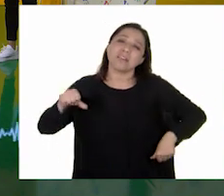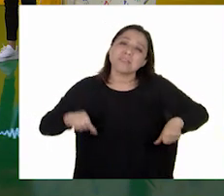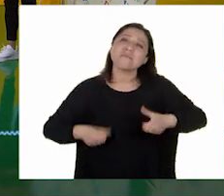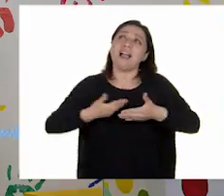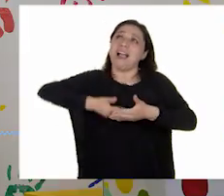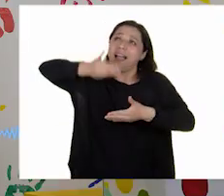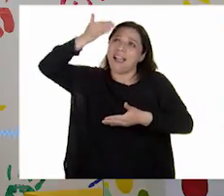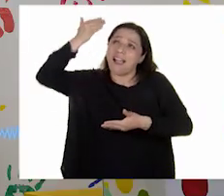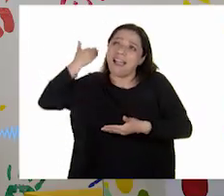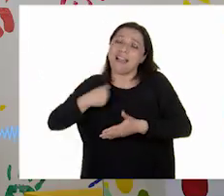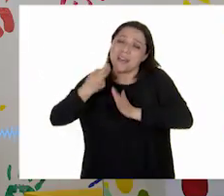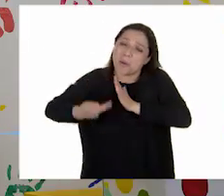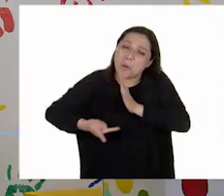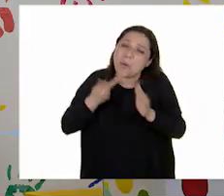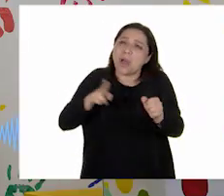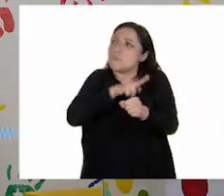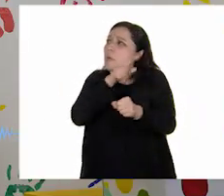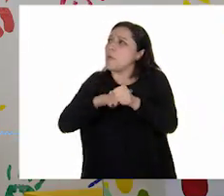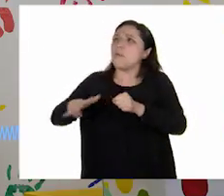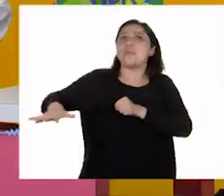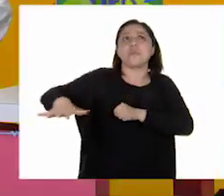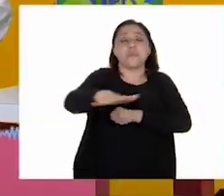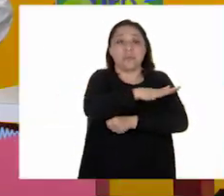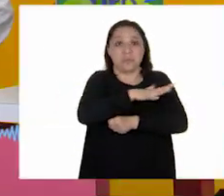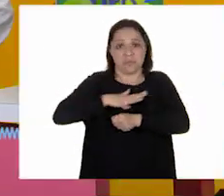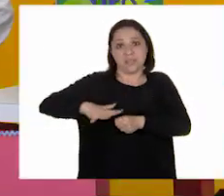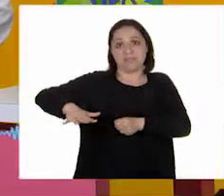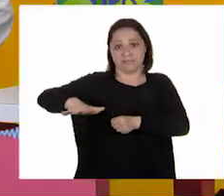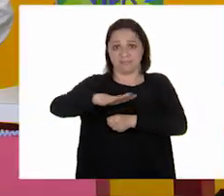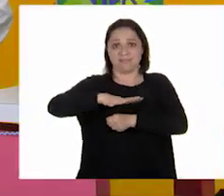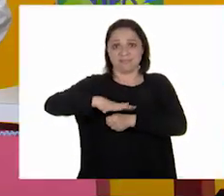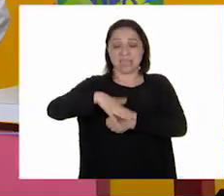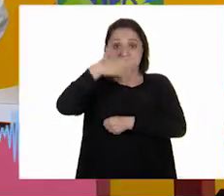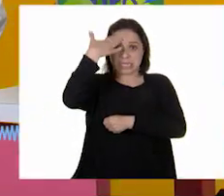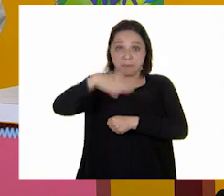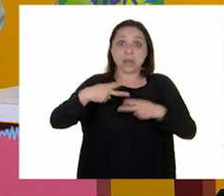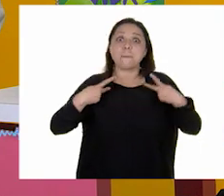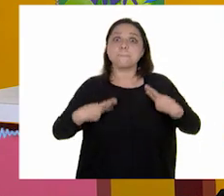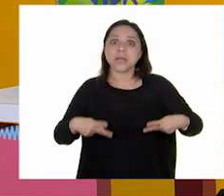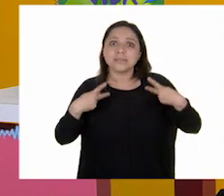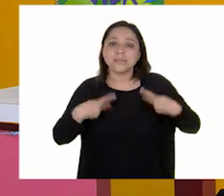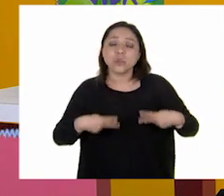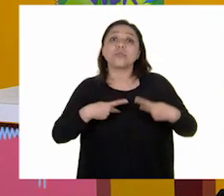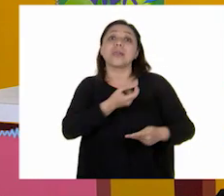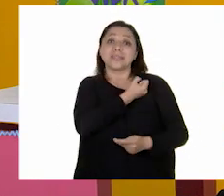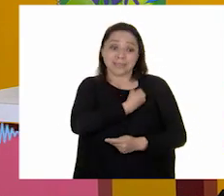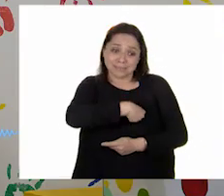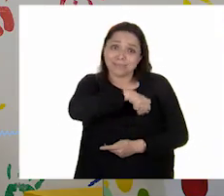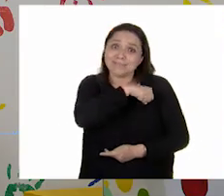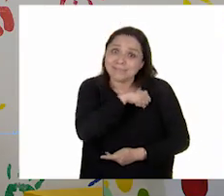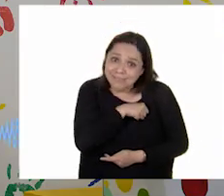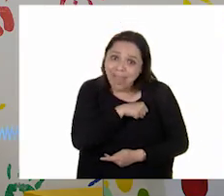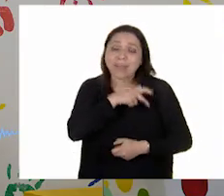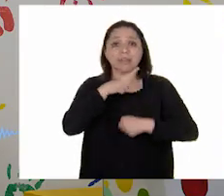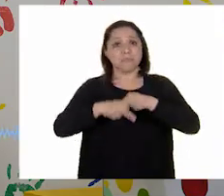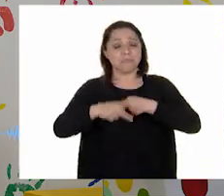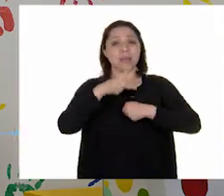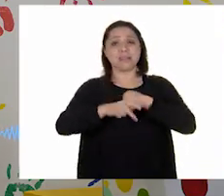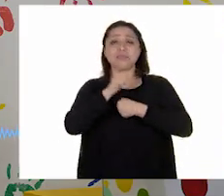y regresar a la normalidad. Y sobre todo, saber que las personas estarán sanas y sin correr peligro.